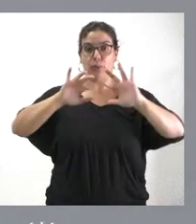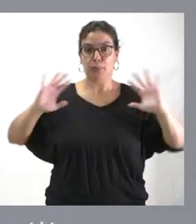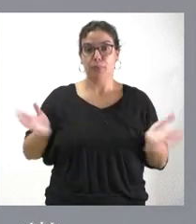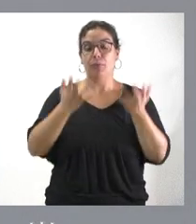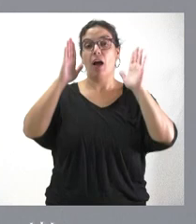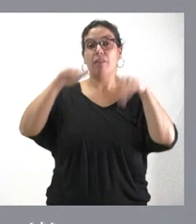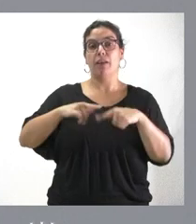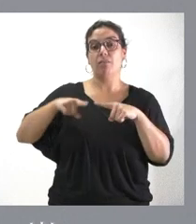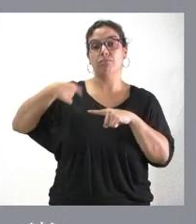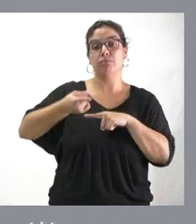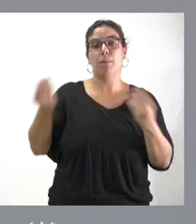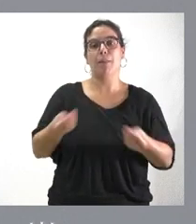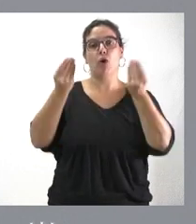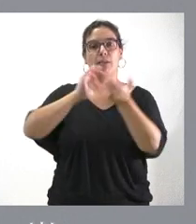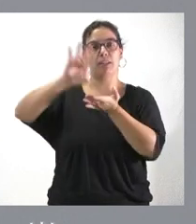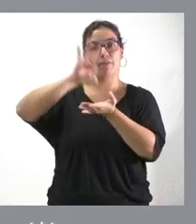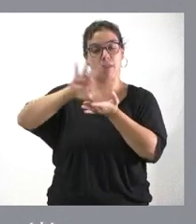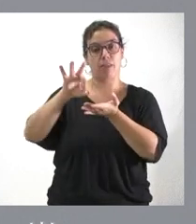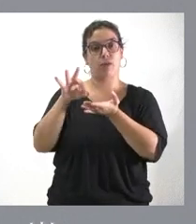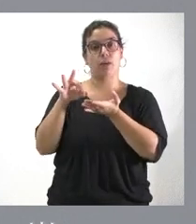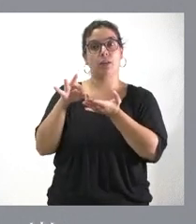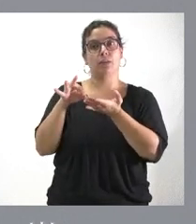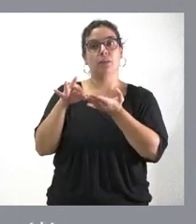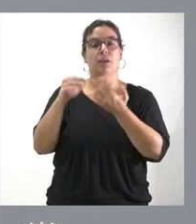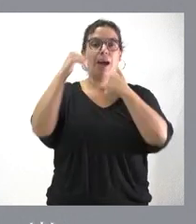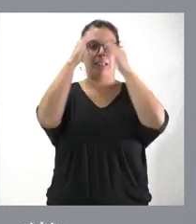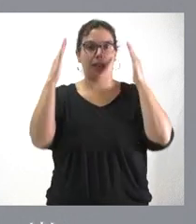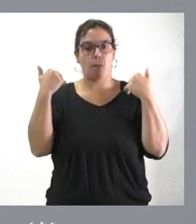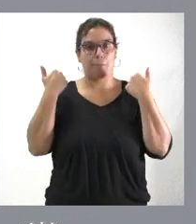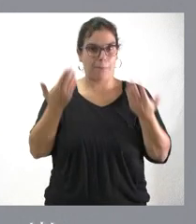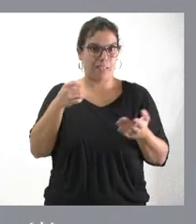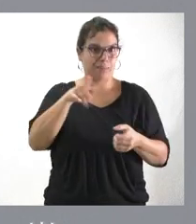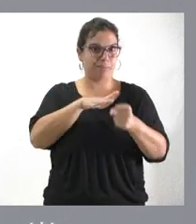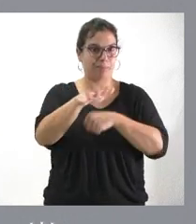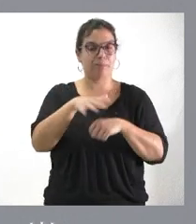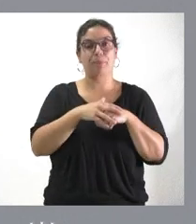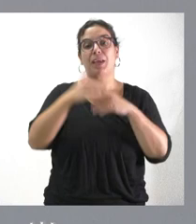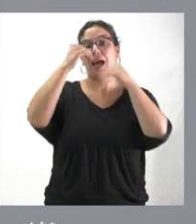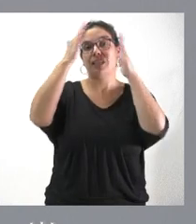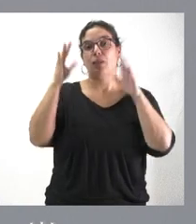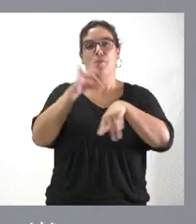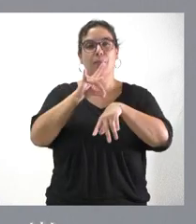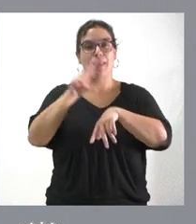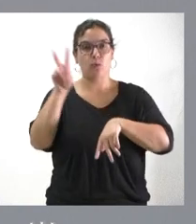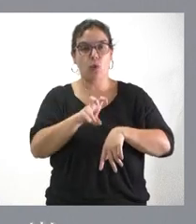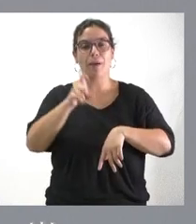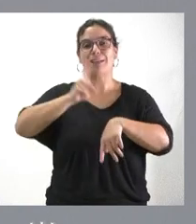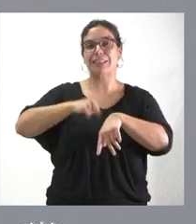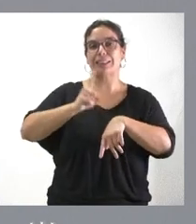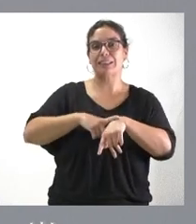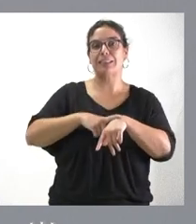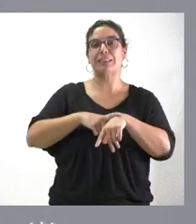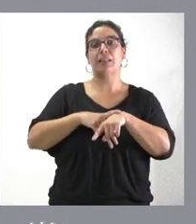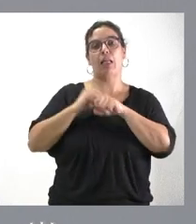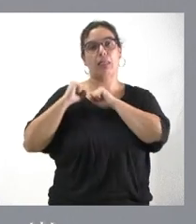a una mejora del servicio y, por tanto, a más atención en este ámbito. La atención a nuevas patologías tiempo dependientes, que ha